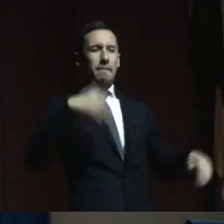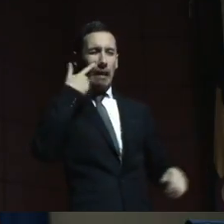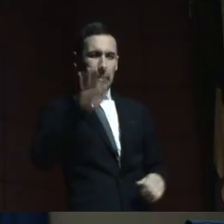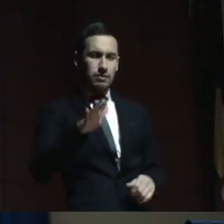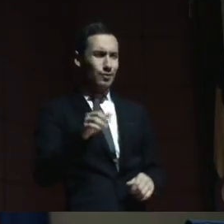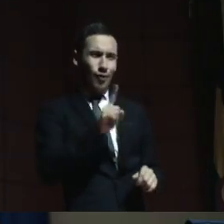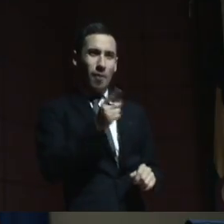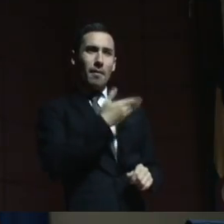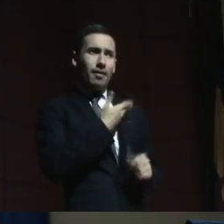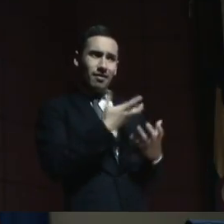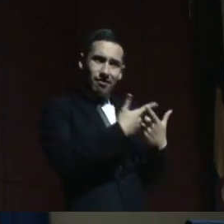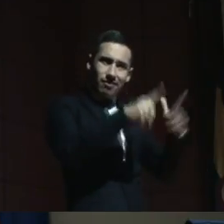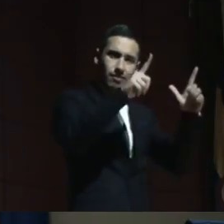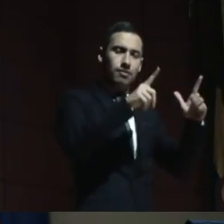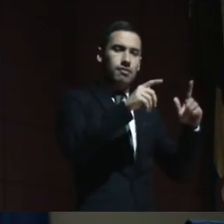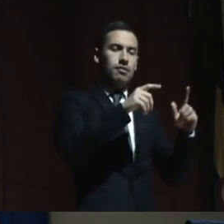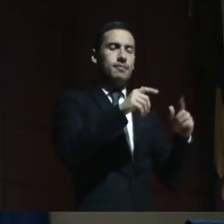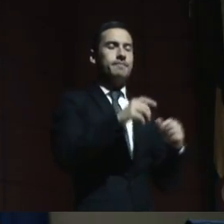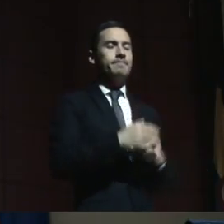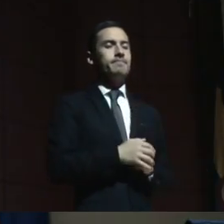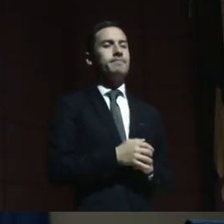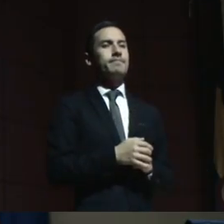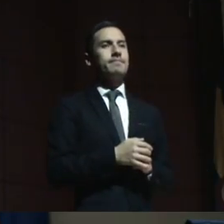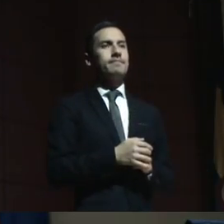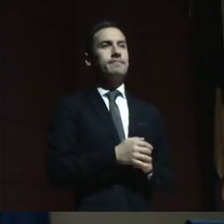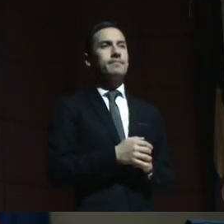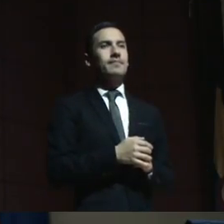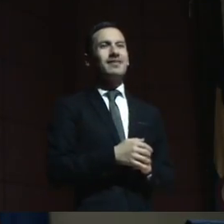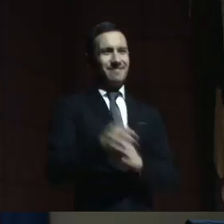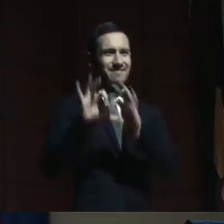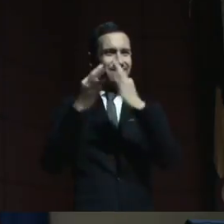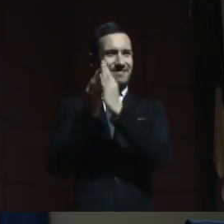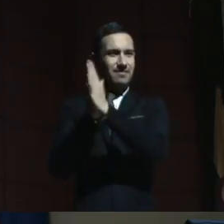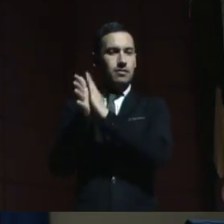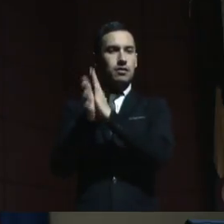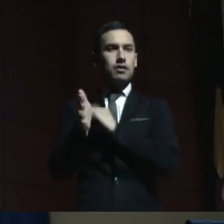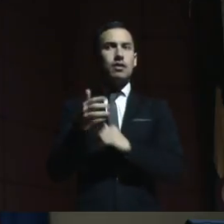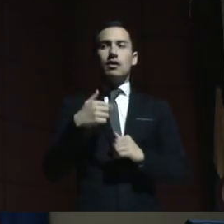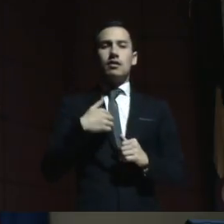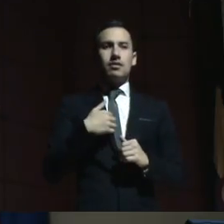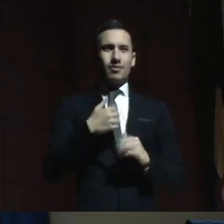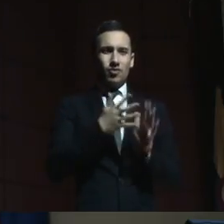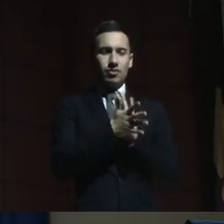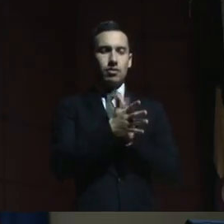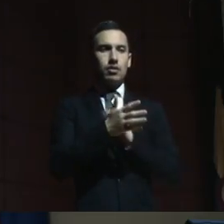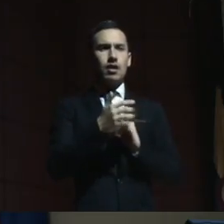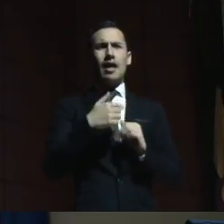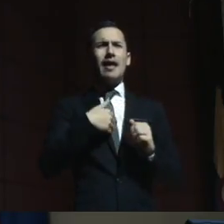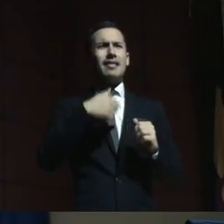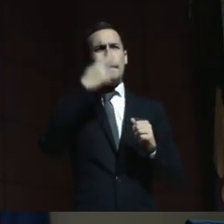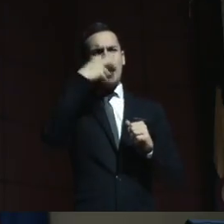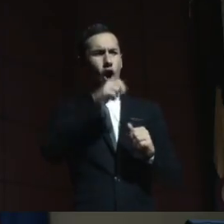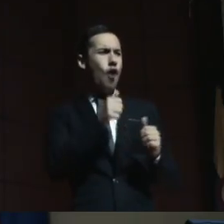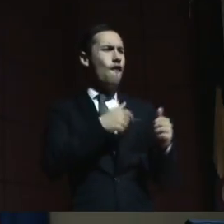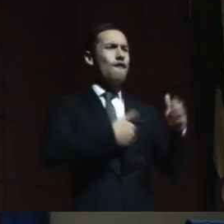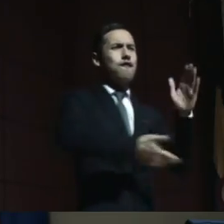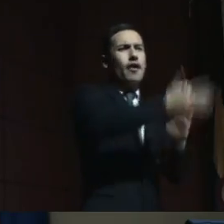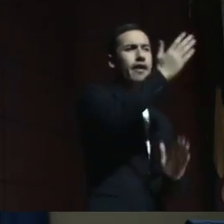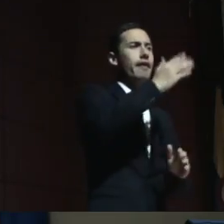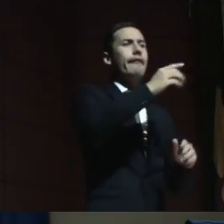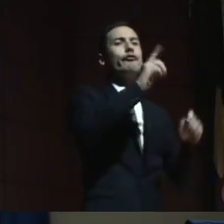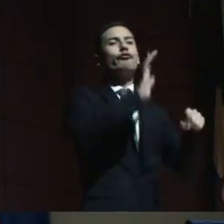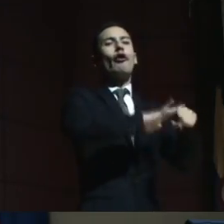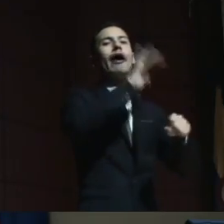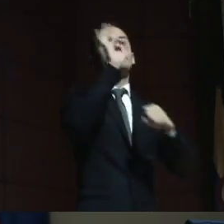Y que tiene que ir, y que sí, entonces cuando una familia me contaba, entonces fui con mi hijo y mi hijo también le dijo, entonces toda la familia tenía que ir al